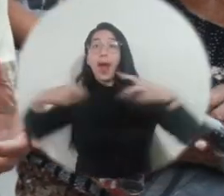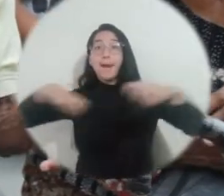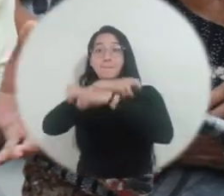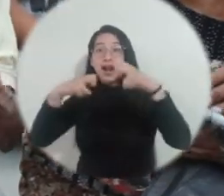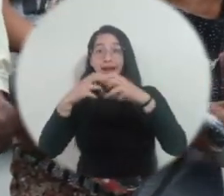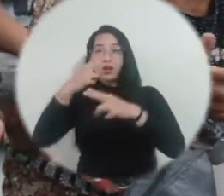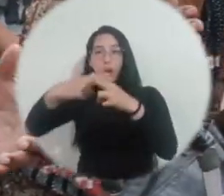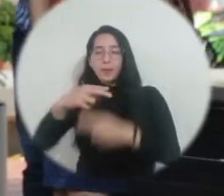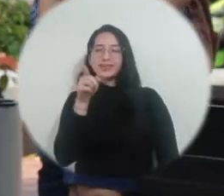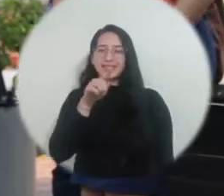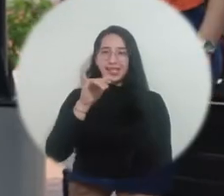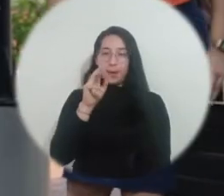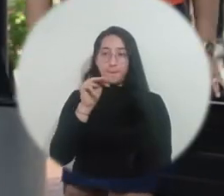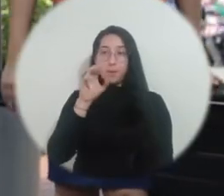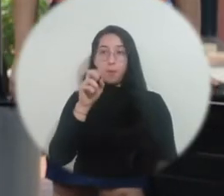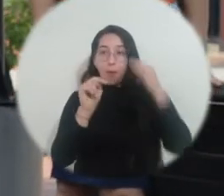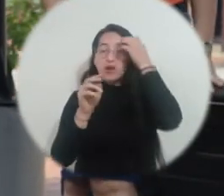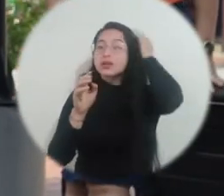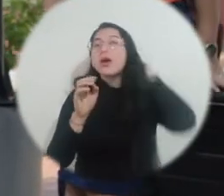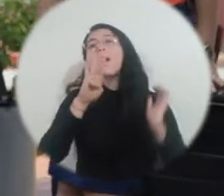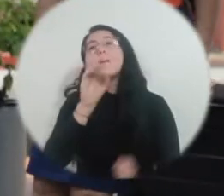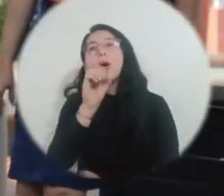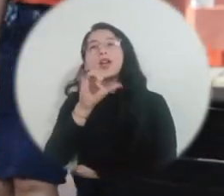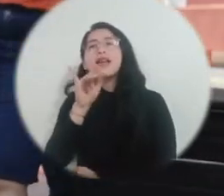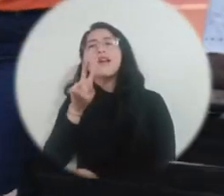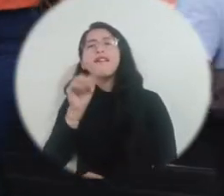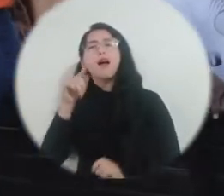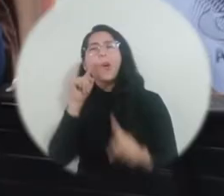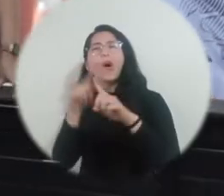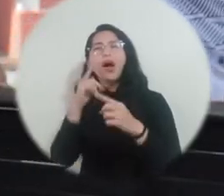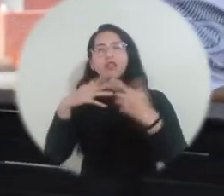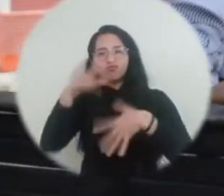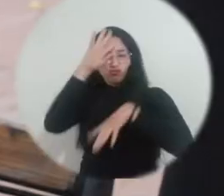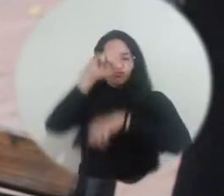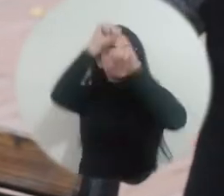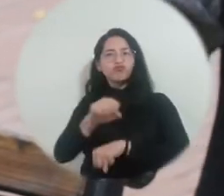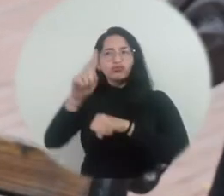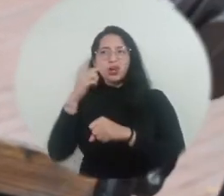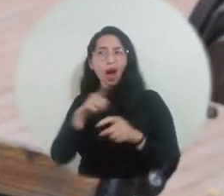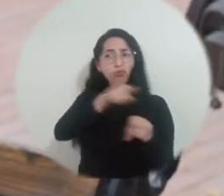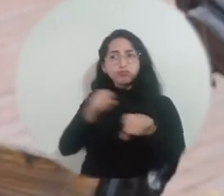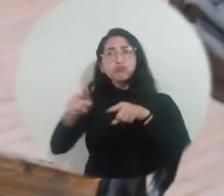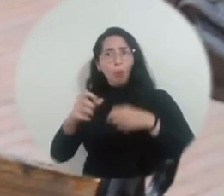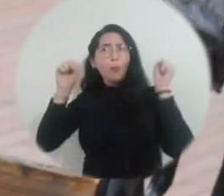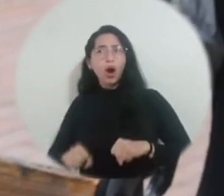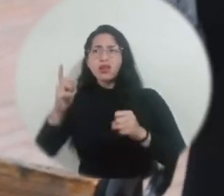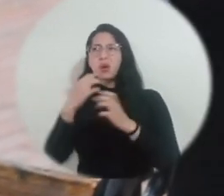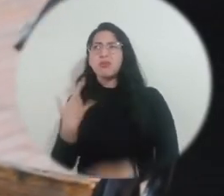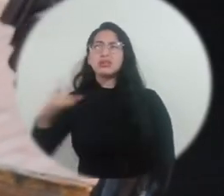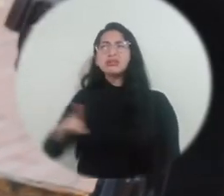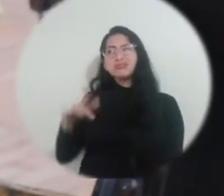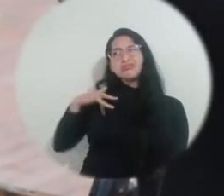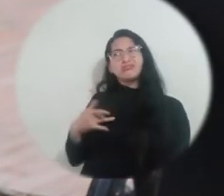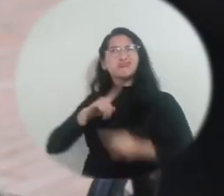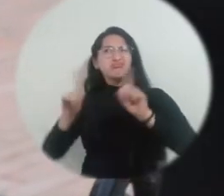desarrollada en el Parque Simón Bolívar, donde se les reconoció a estas personas sus capacidades para reducir el estigma